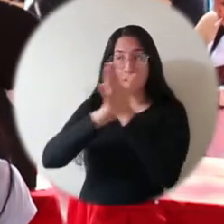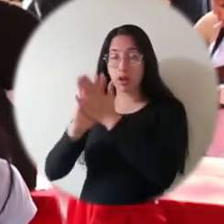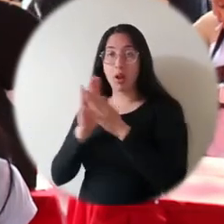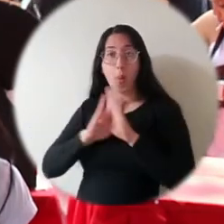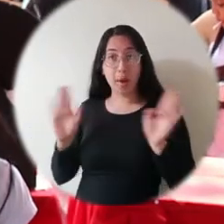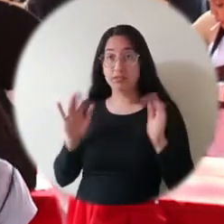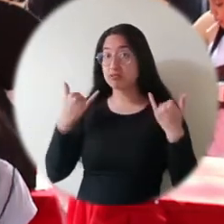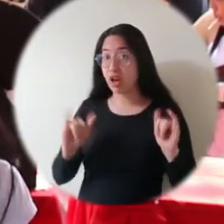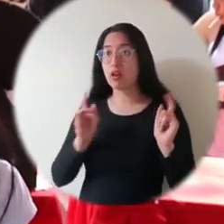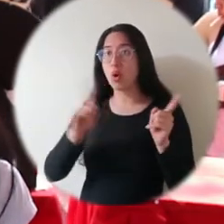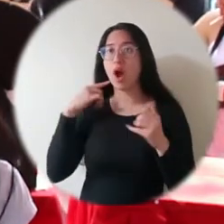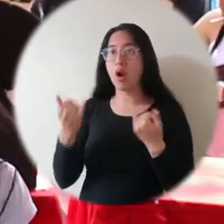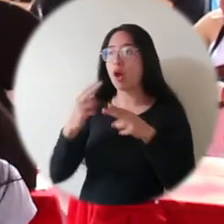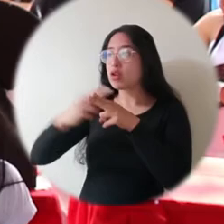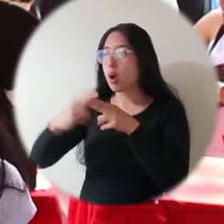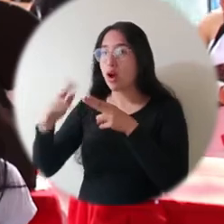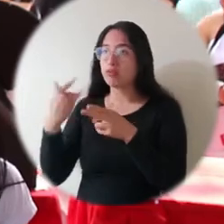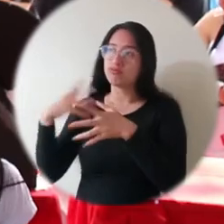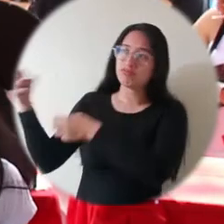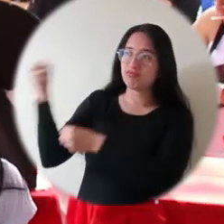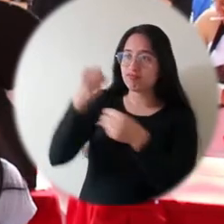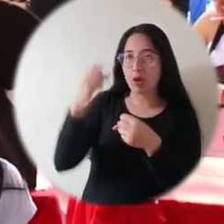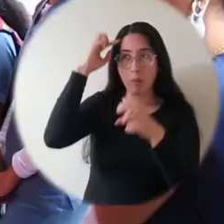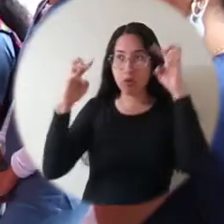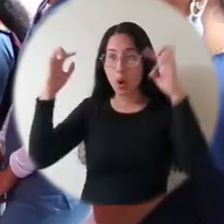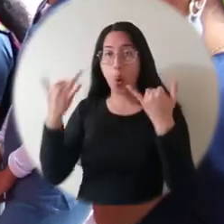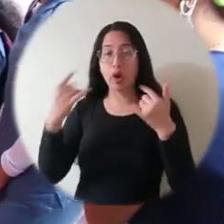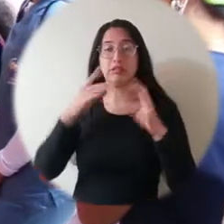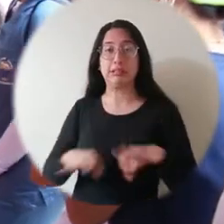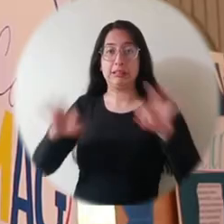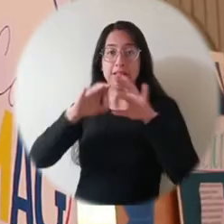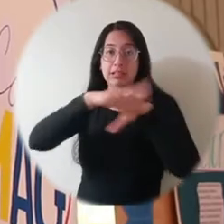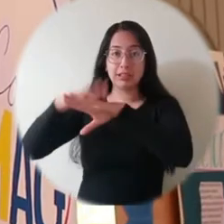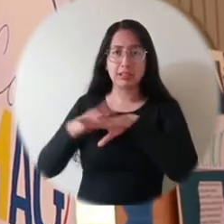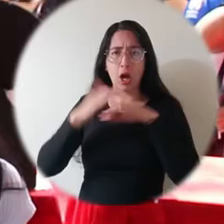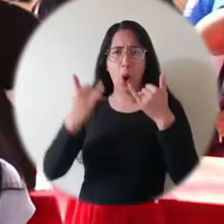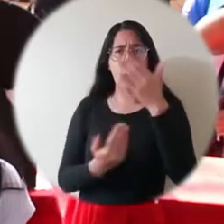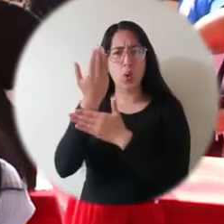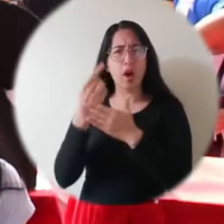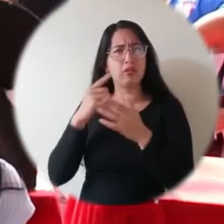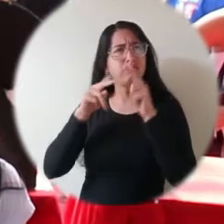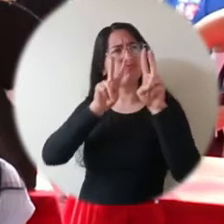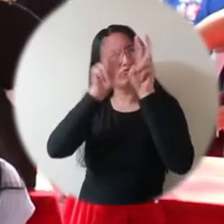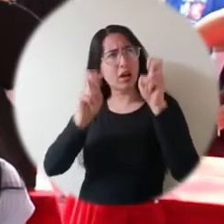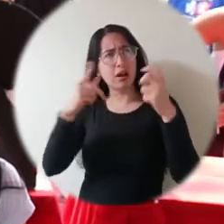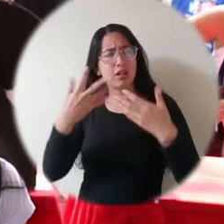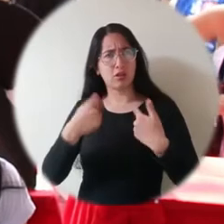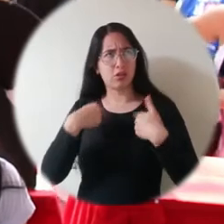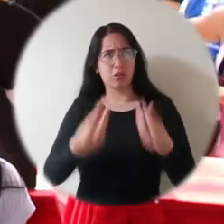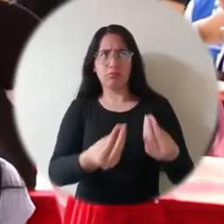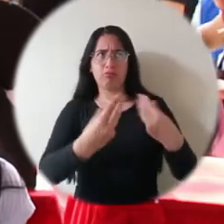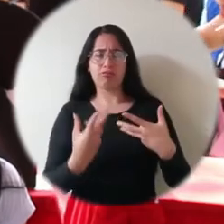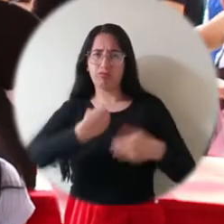estamos presentes, sino de los que llegan, se llevan una nueva experiencia. Hoy aprenden algo nuevo con la integridad que nos llama como